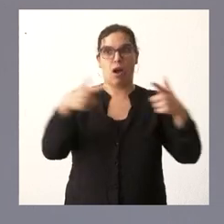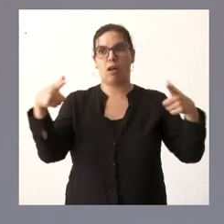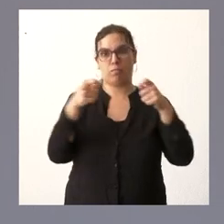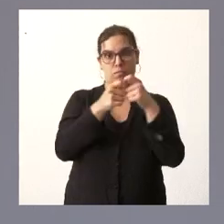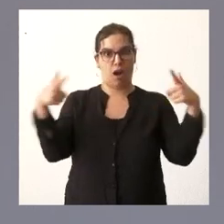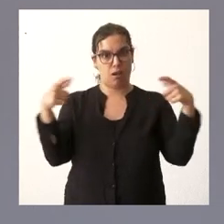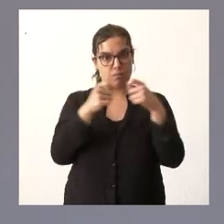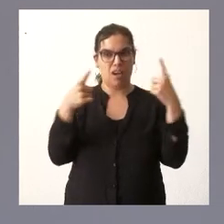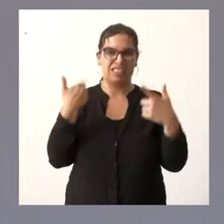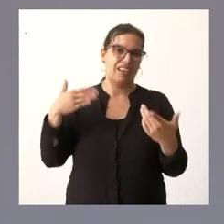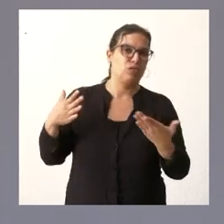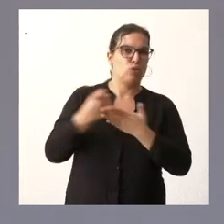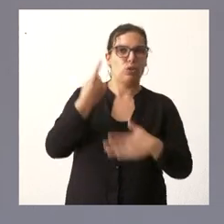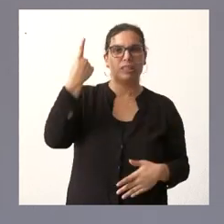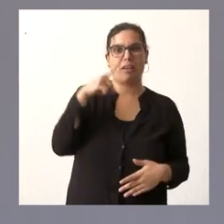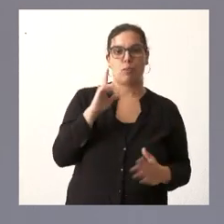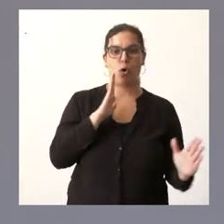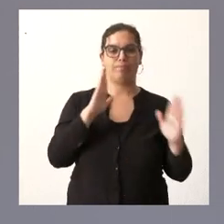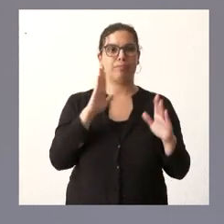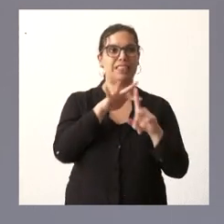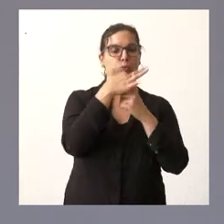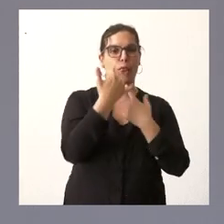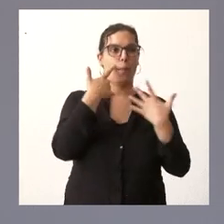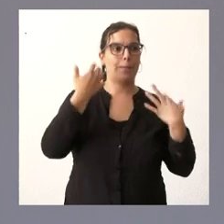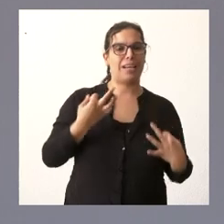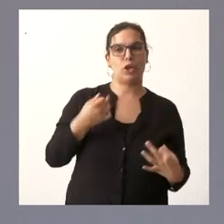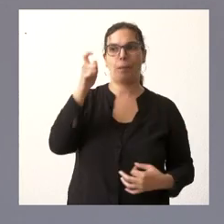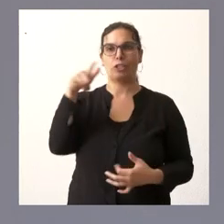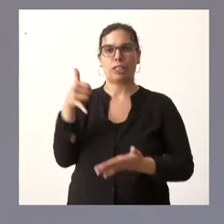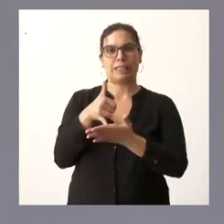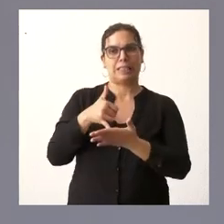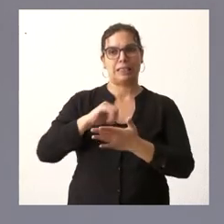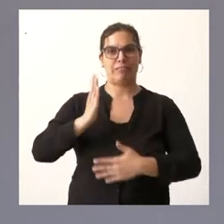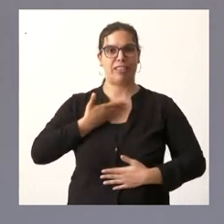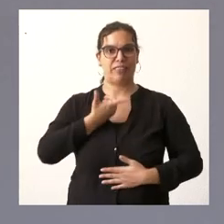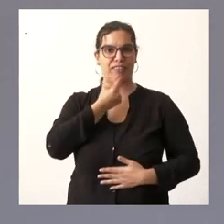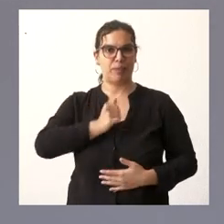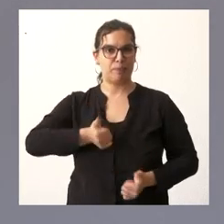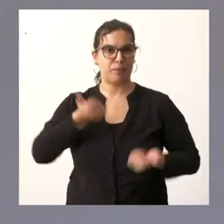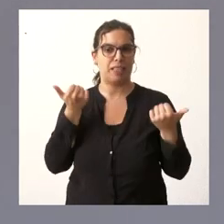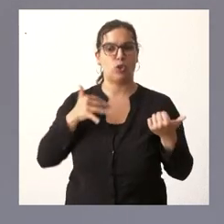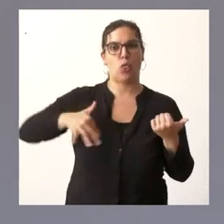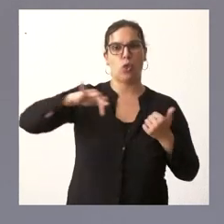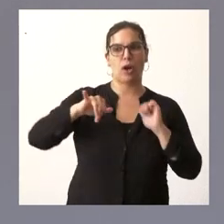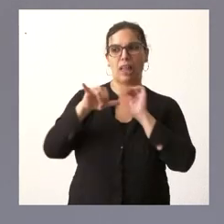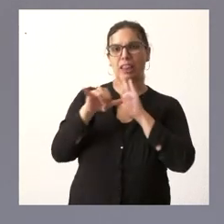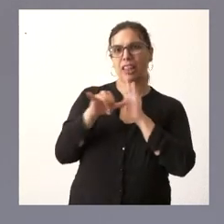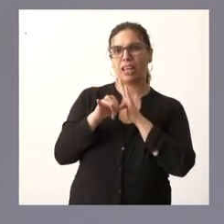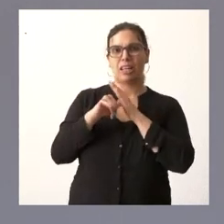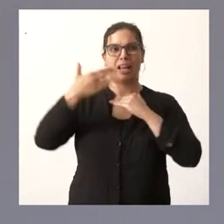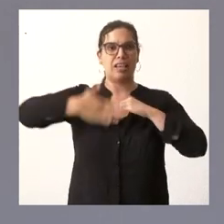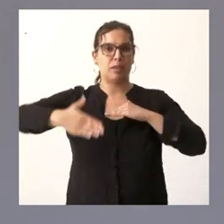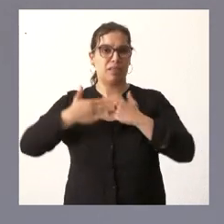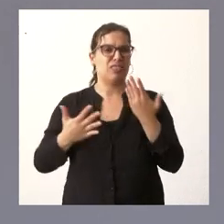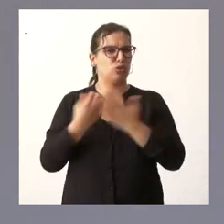cómo comportarnos cuáles son los momentos de más riesgo cuáles son las personas más vulnerables y cuáles son los espacios y las cercanías y los límites